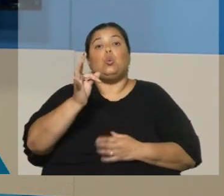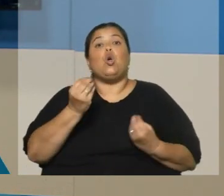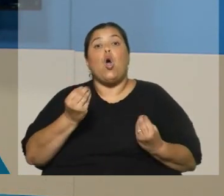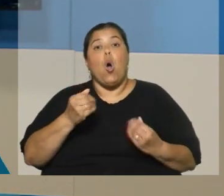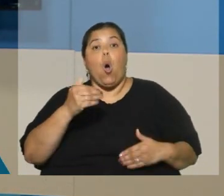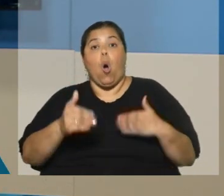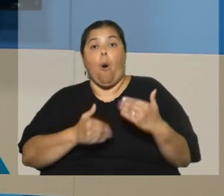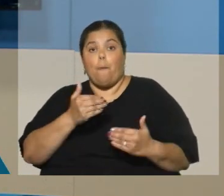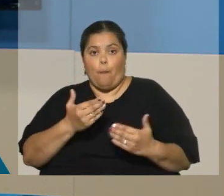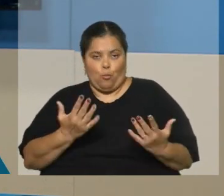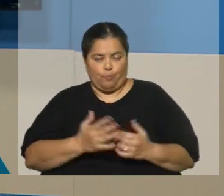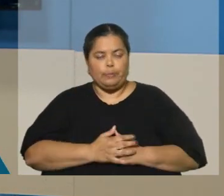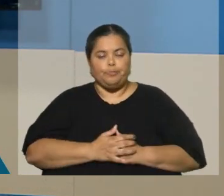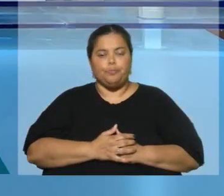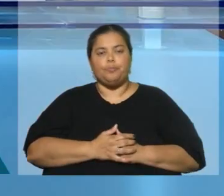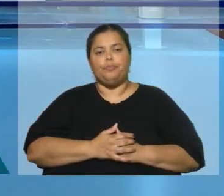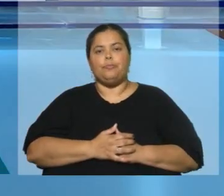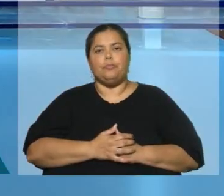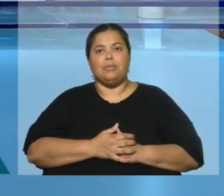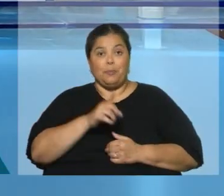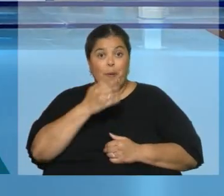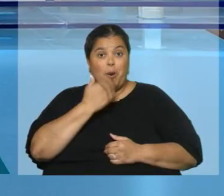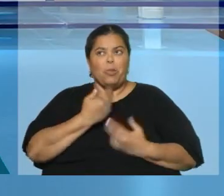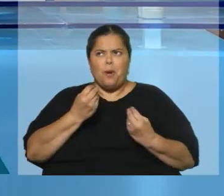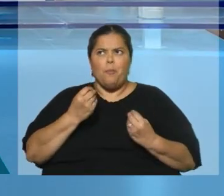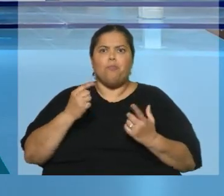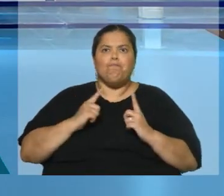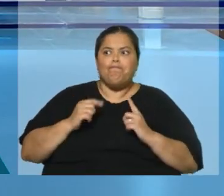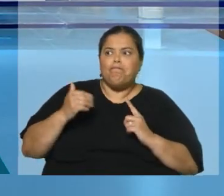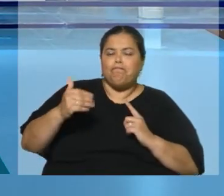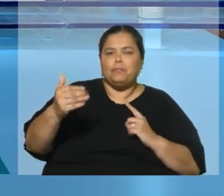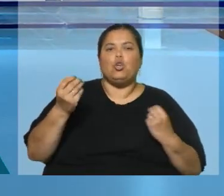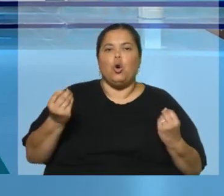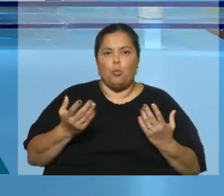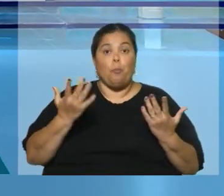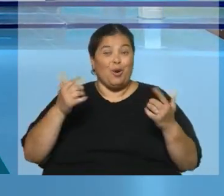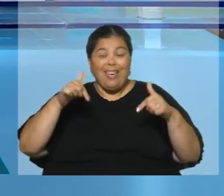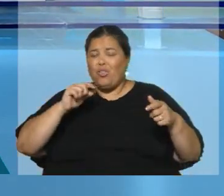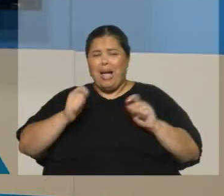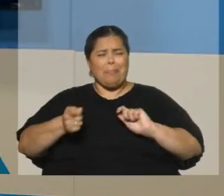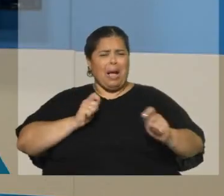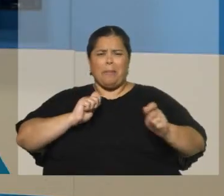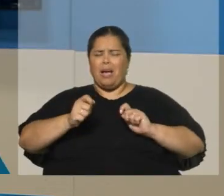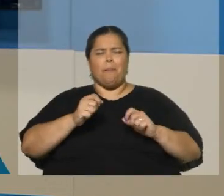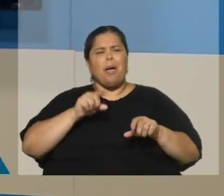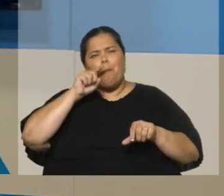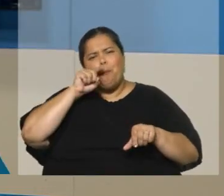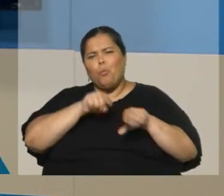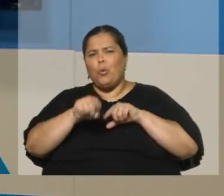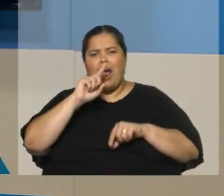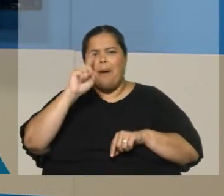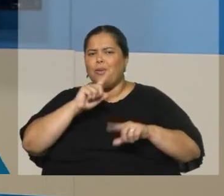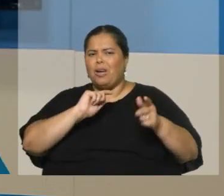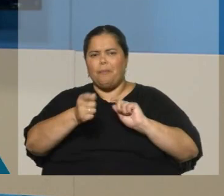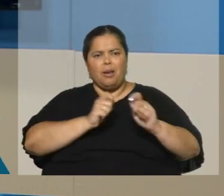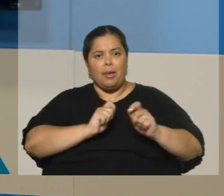pregunta? Tenemos una... Sí, sí, sí. No tengo traslado vos. No, no, porque aparte esto cambia mucho. Claro, sin dudas. Sin dudas. Podemos tomar